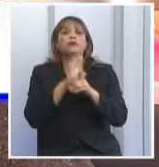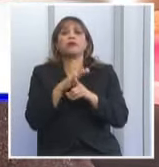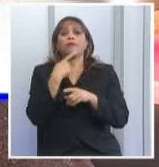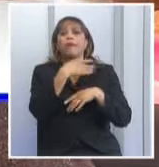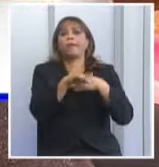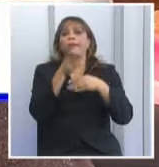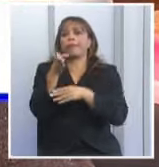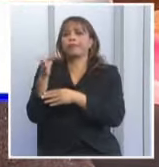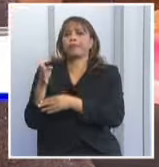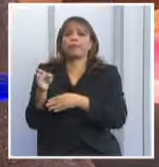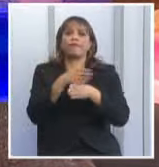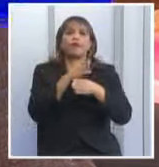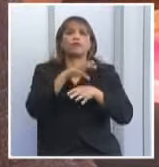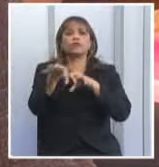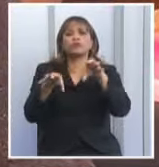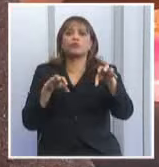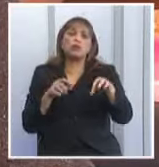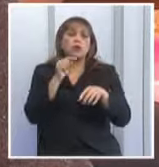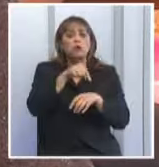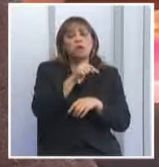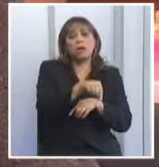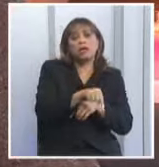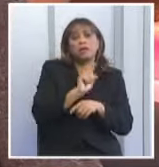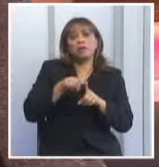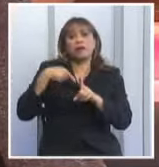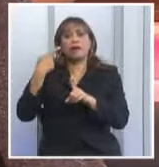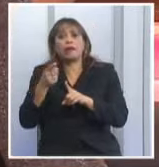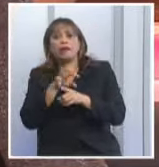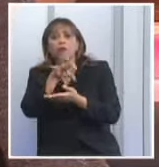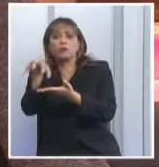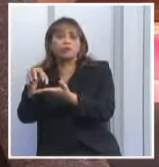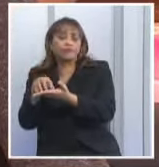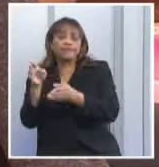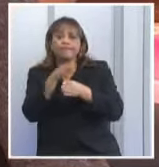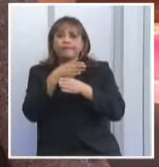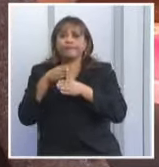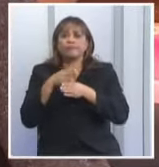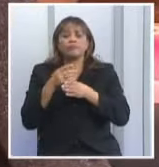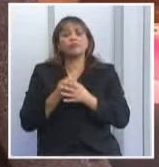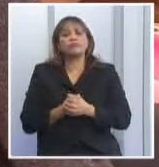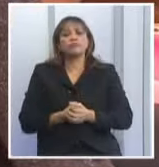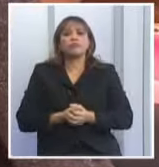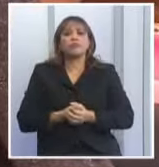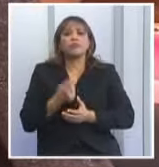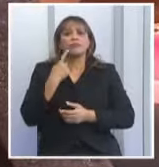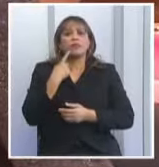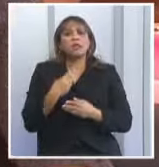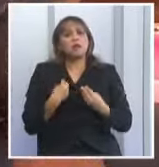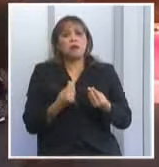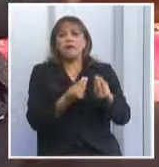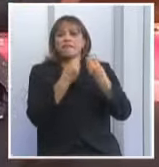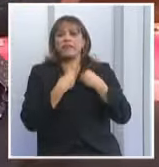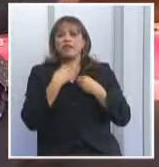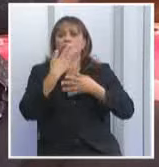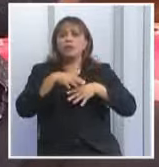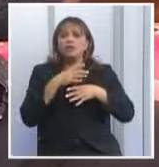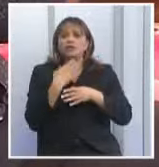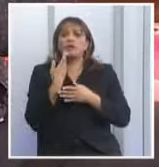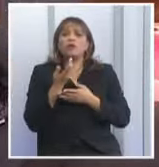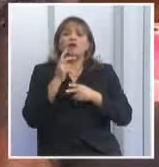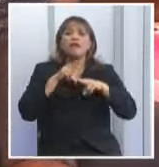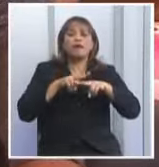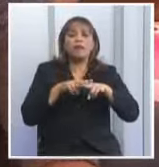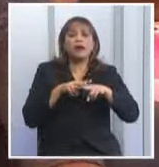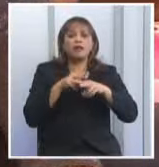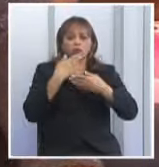rodar. Aquí hoy, mañana ya y así, hasta que me dieron esta dirección allá en